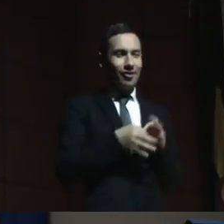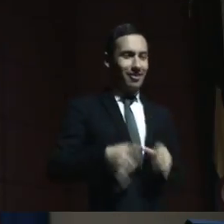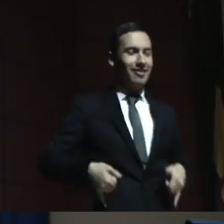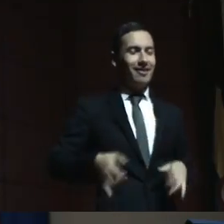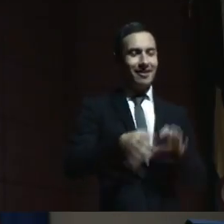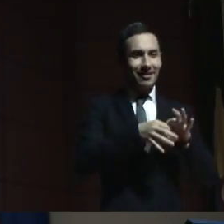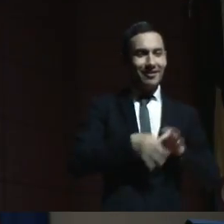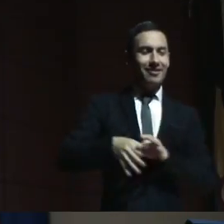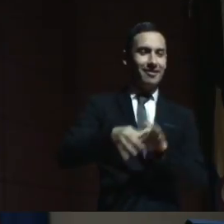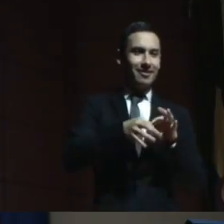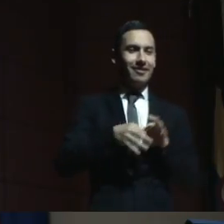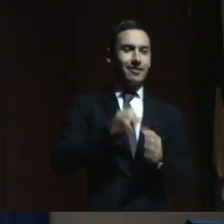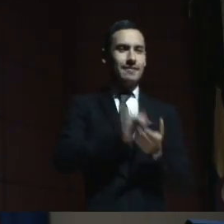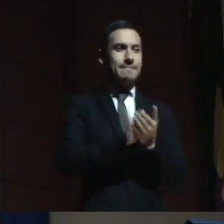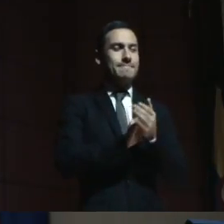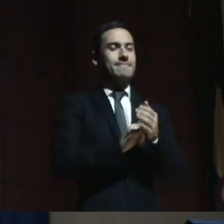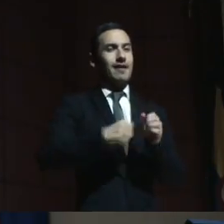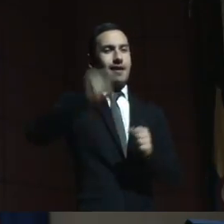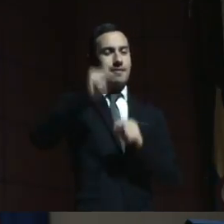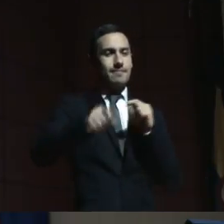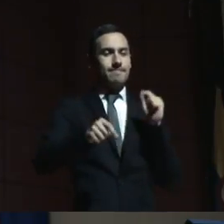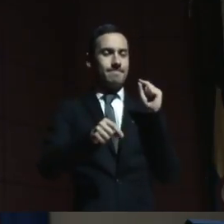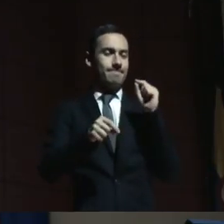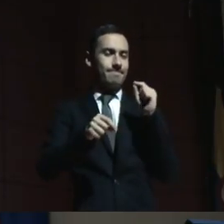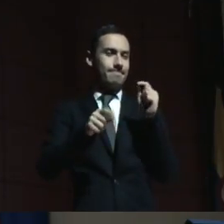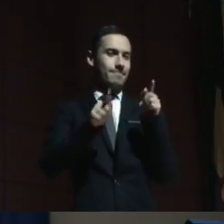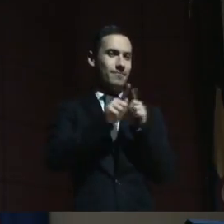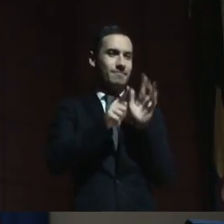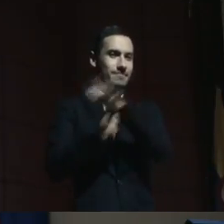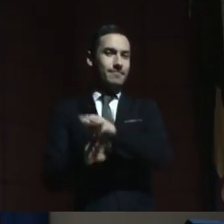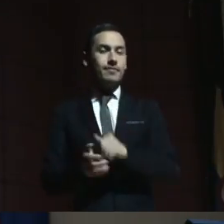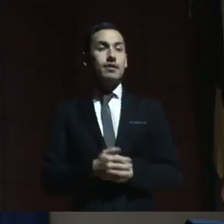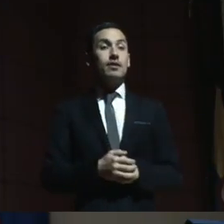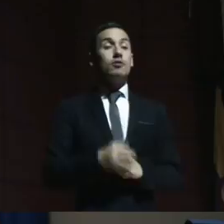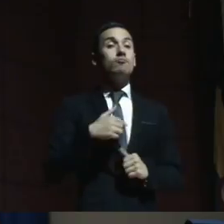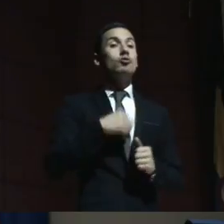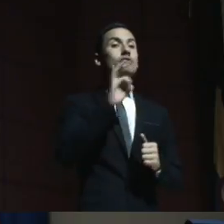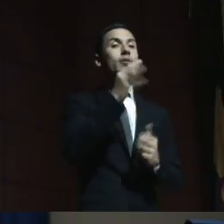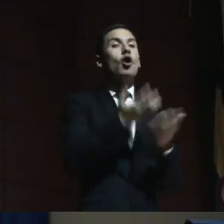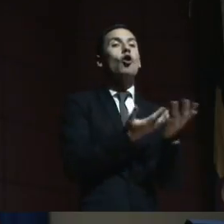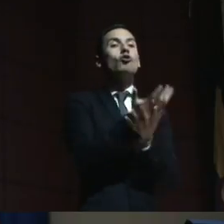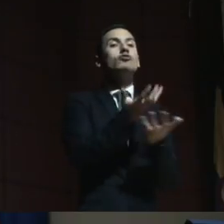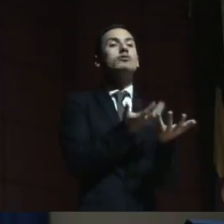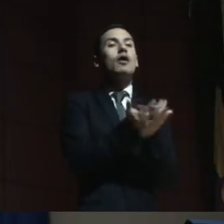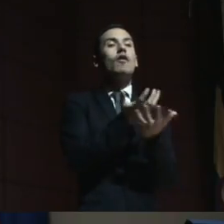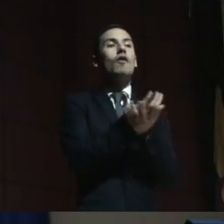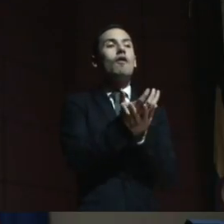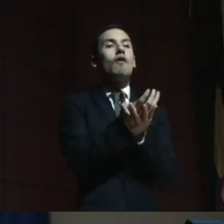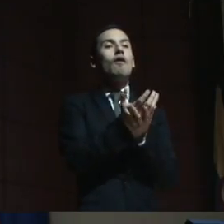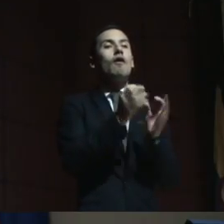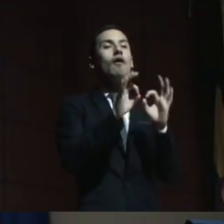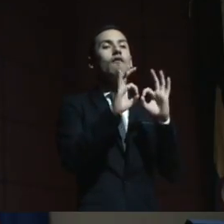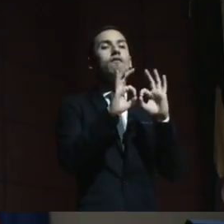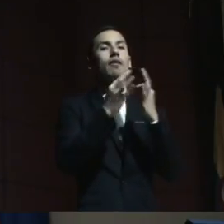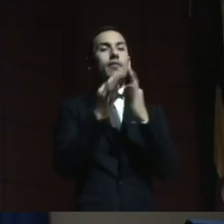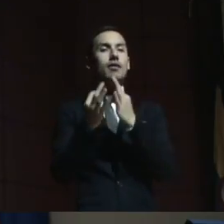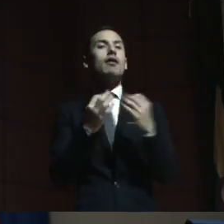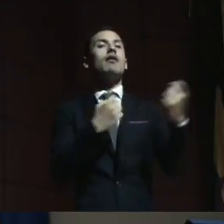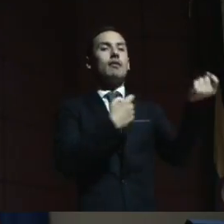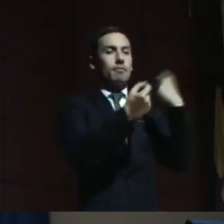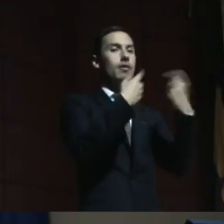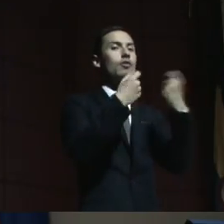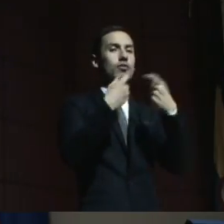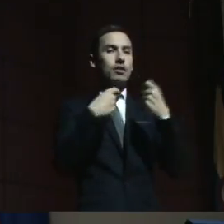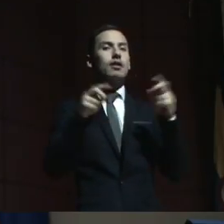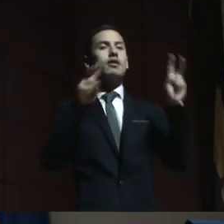Revisar el proceso de interdicción y sus implicaciones. Yo siempre aconsejo a las familias que me preguntan por este